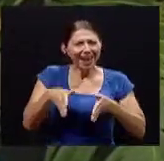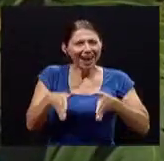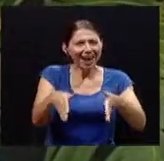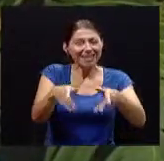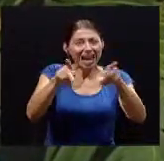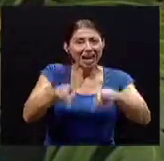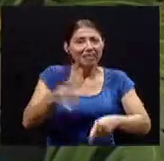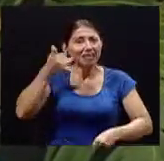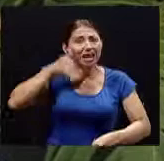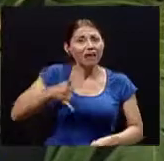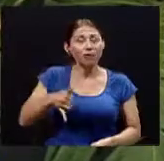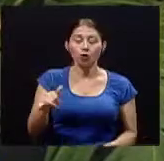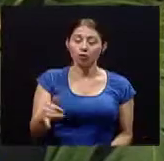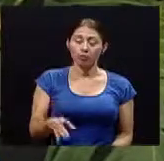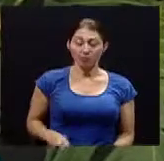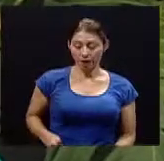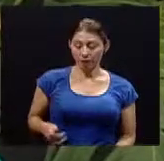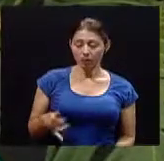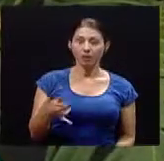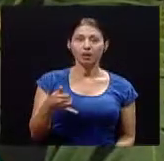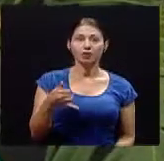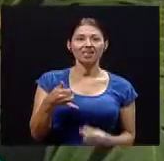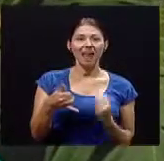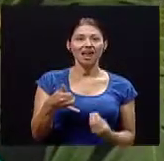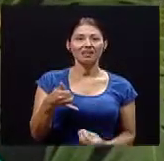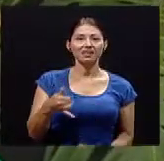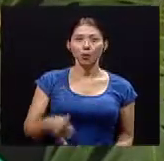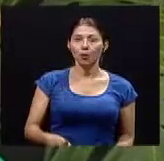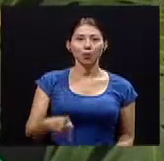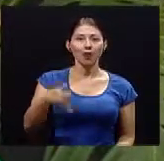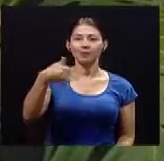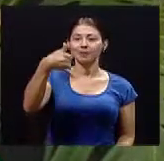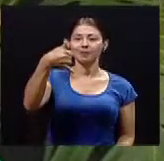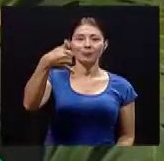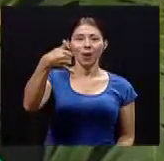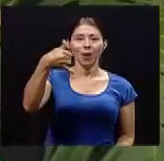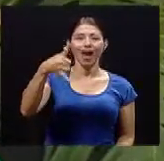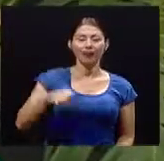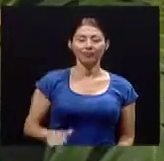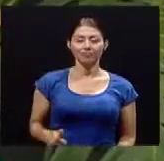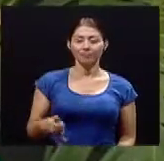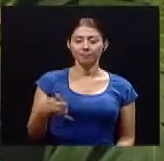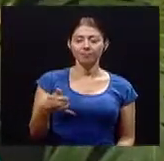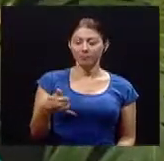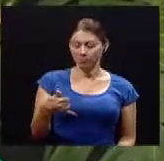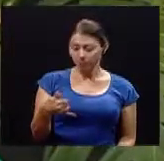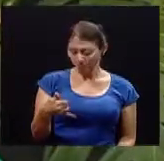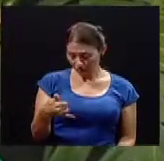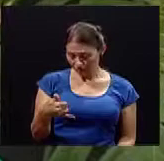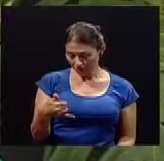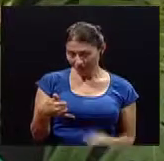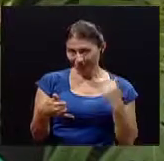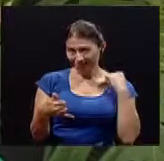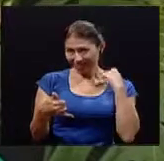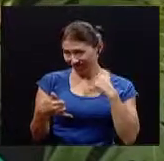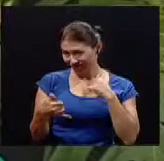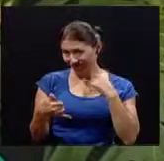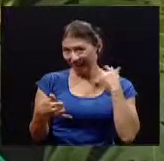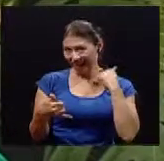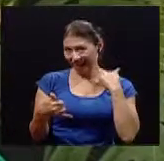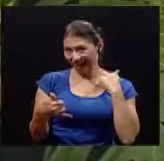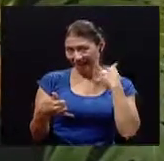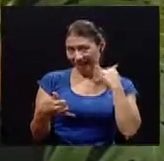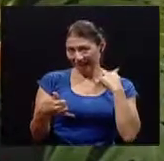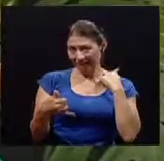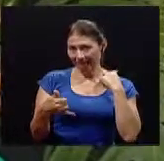una compresión de los tejidos y disminución de la circulación deberíamos consultar el teléfono a la altura de los